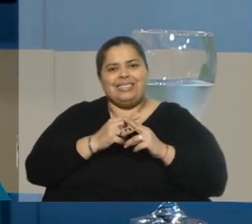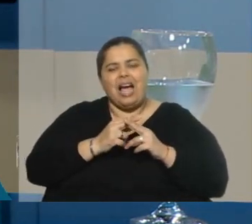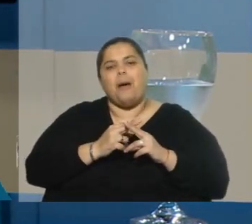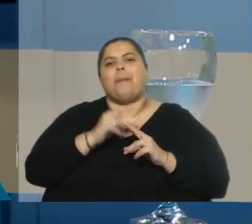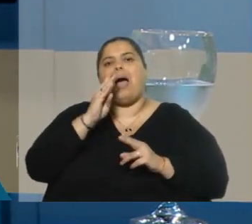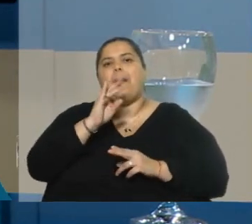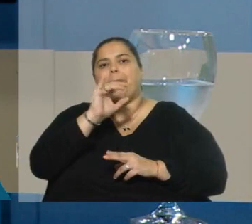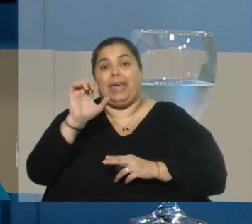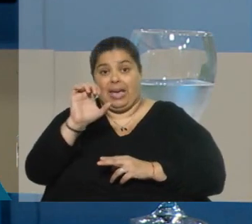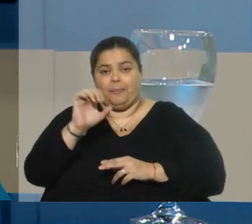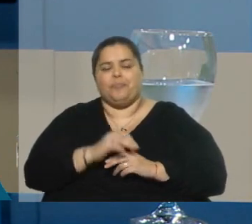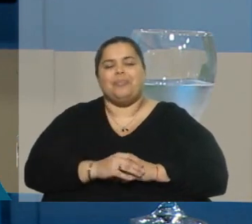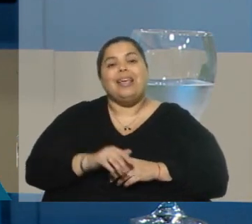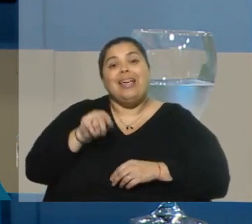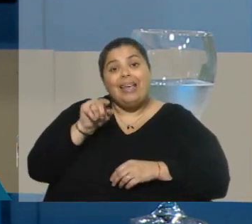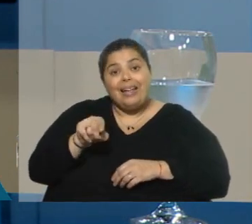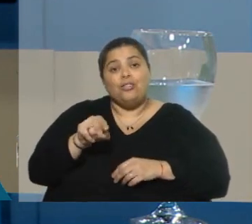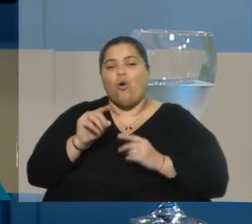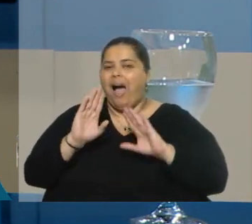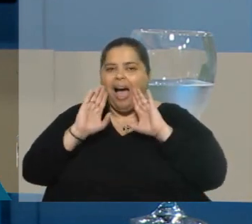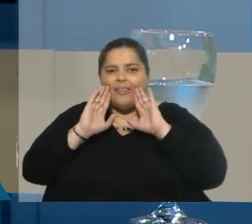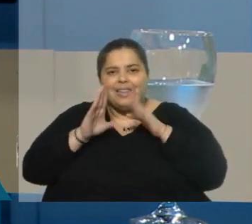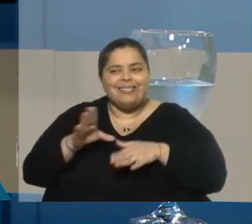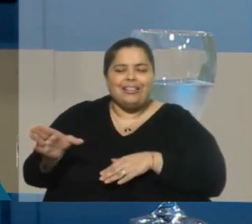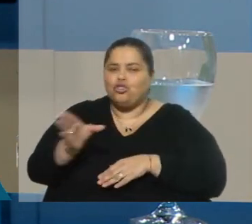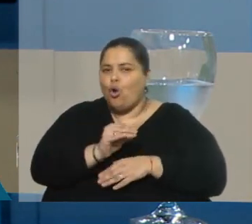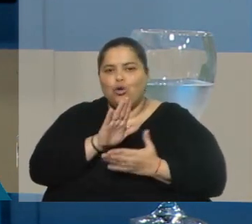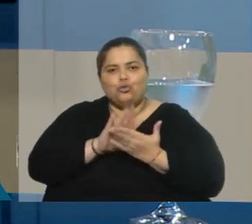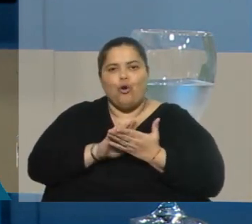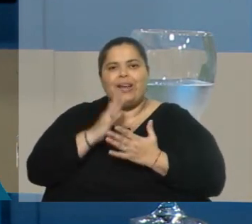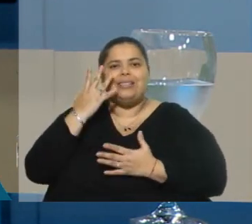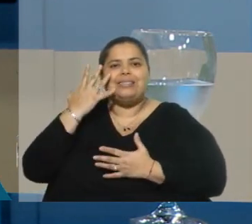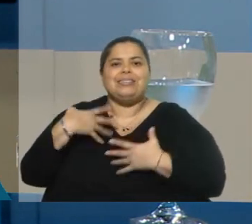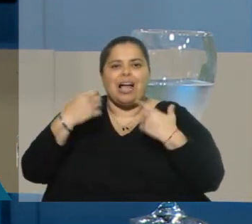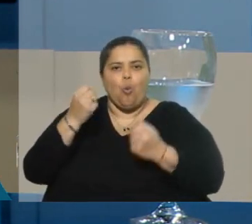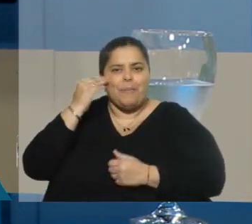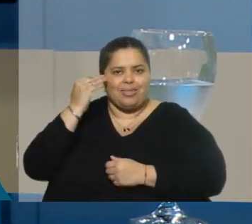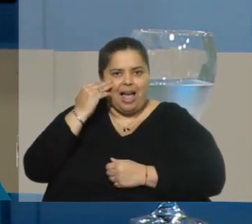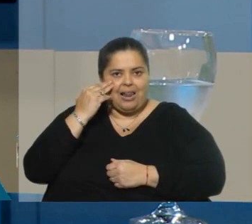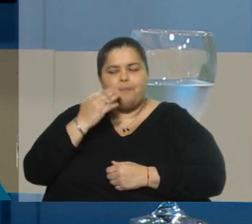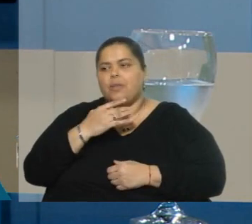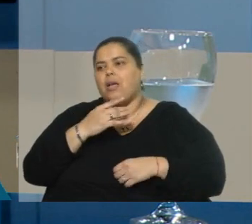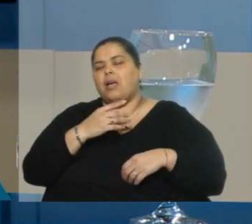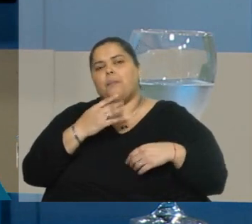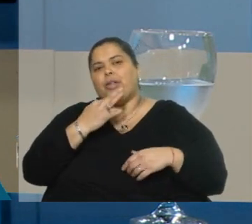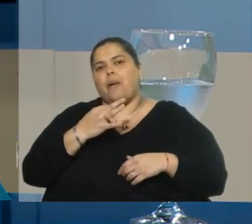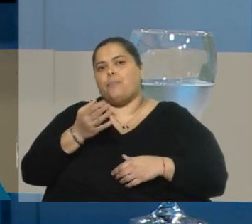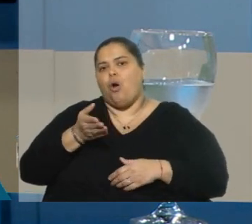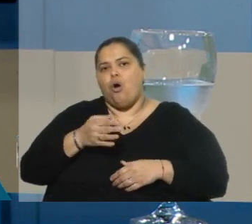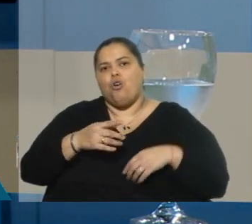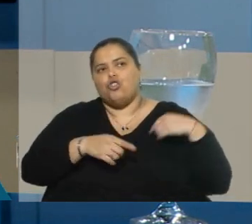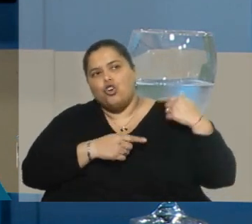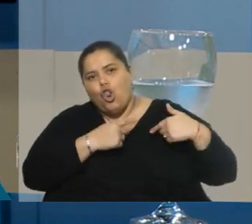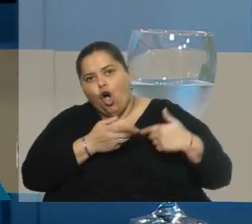Especializadas, que atiende todo lo atinente a salud mental, las situaciones crónicas, las situaciones agudas, los niños y